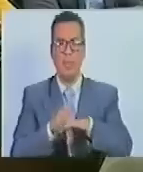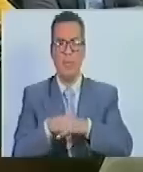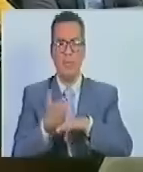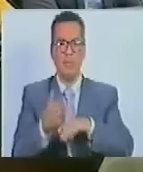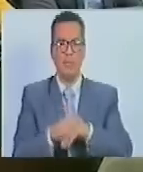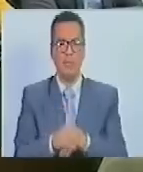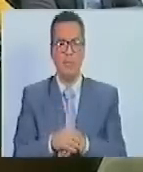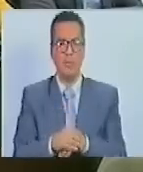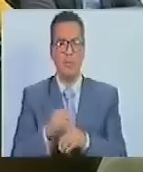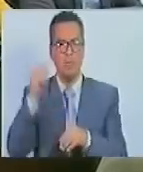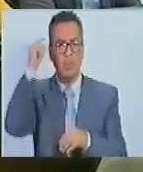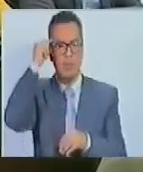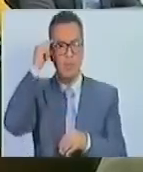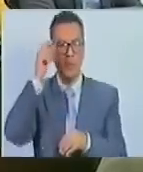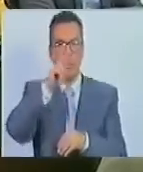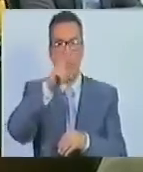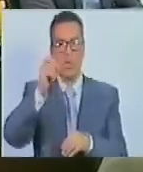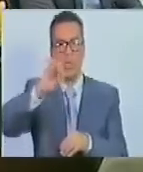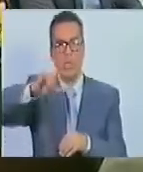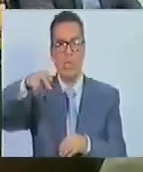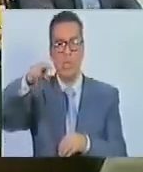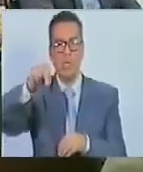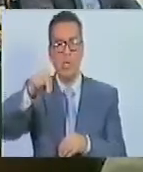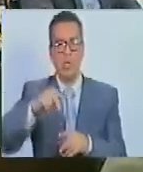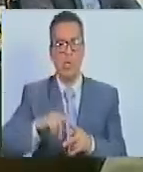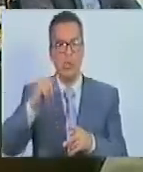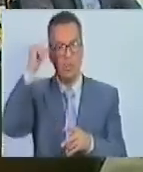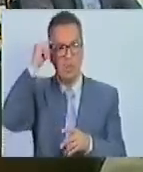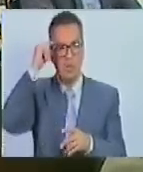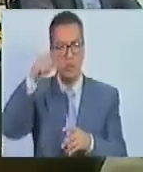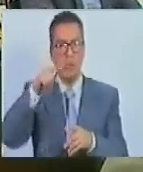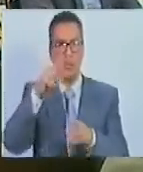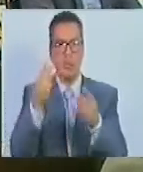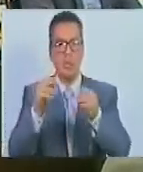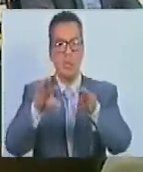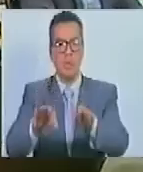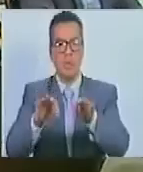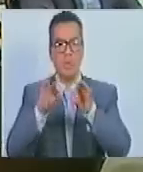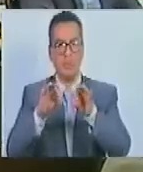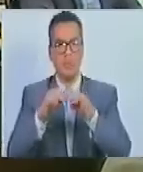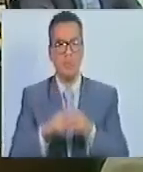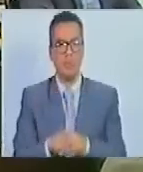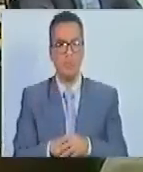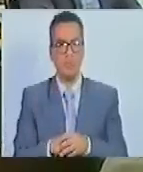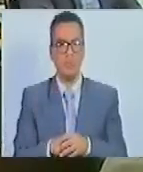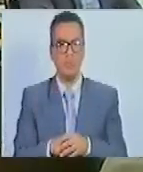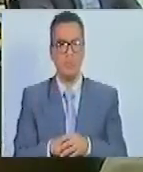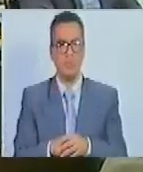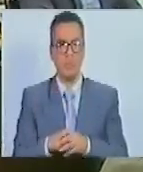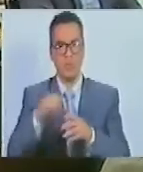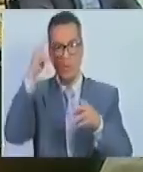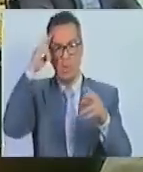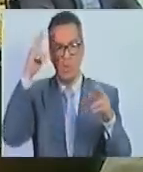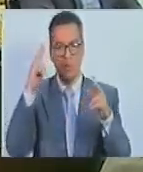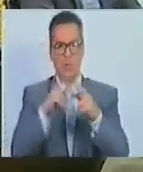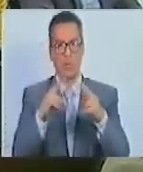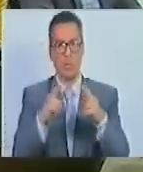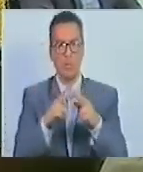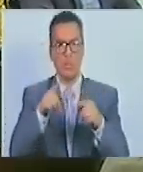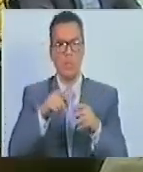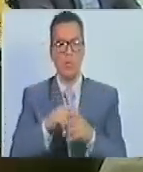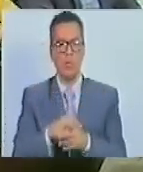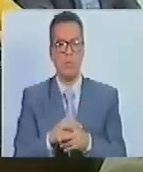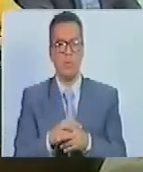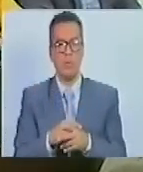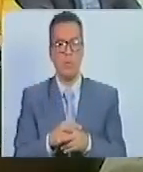el día 20 de junio es un día especial para el conocimiento, para